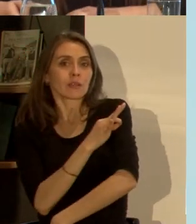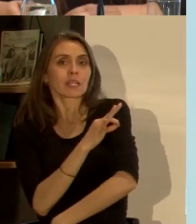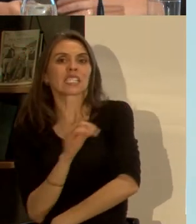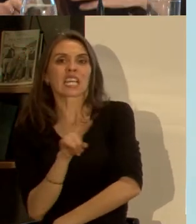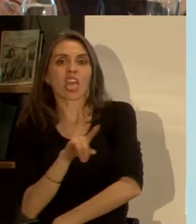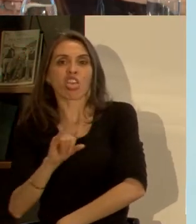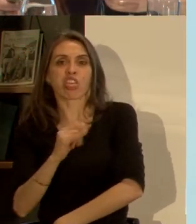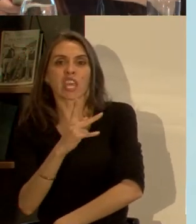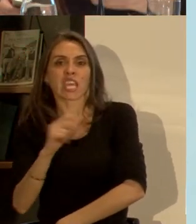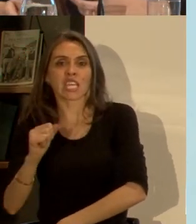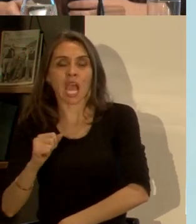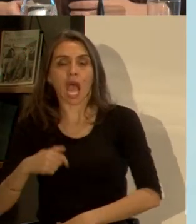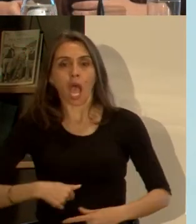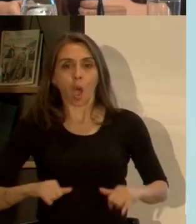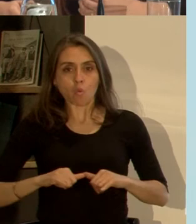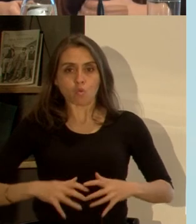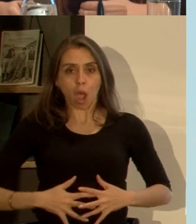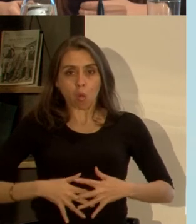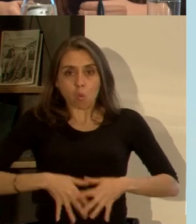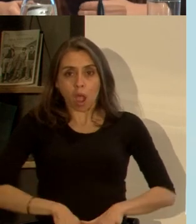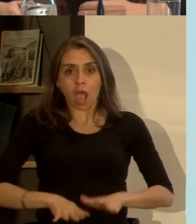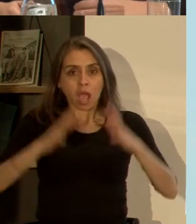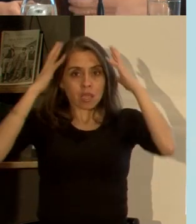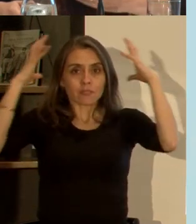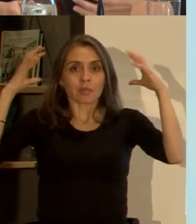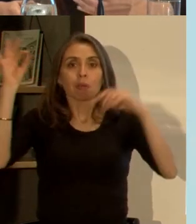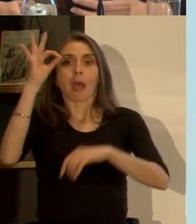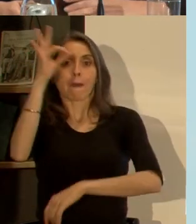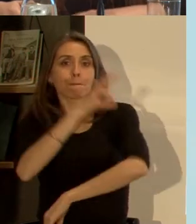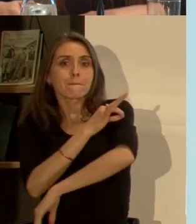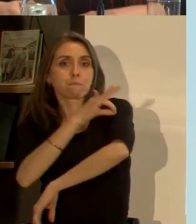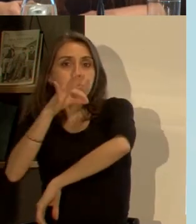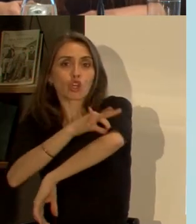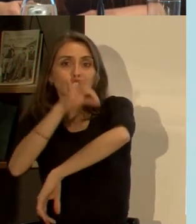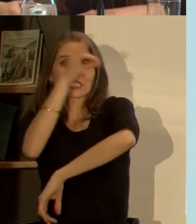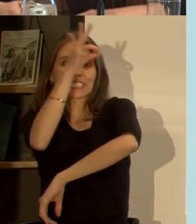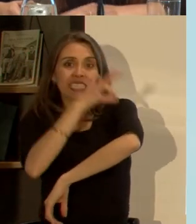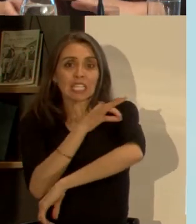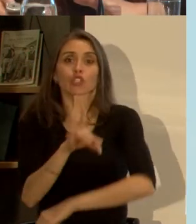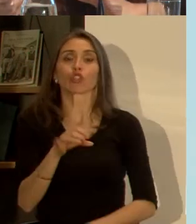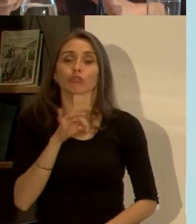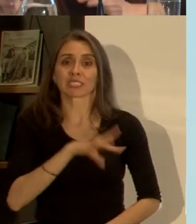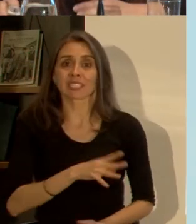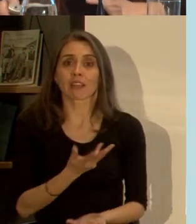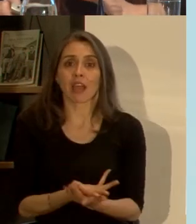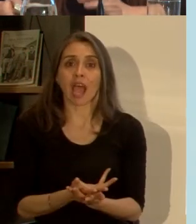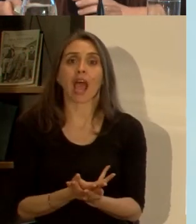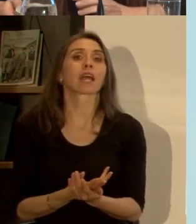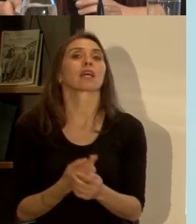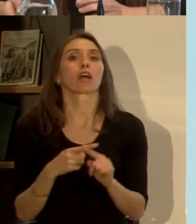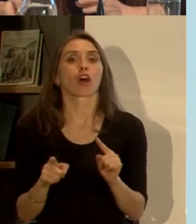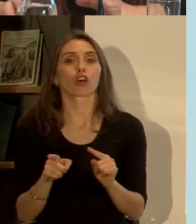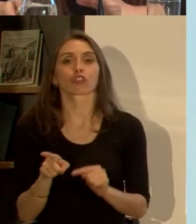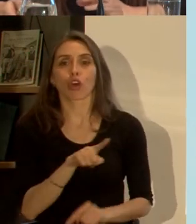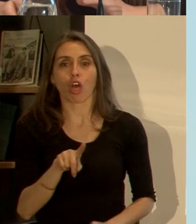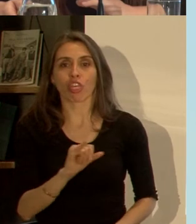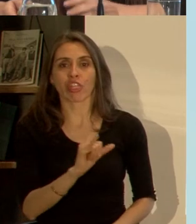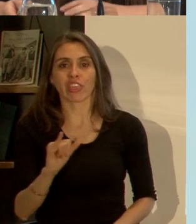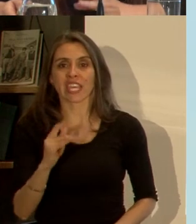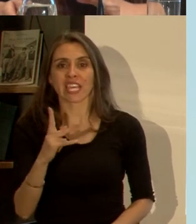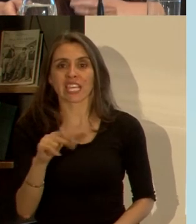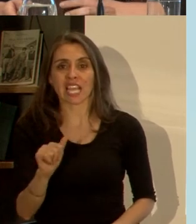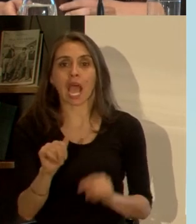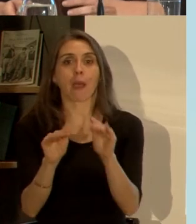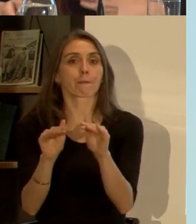principales complicaciones y todos estos vectores que son los mosquitos están apareciendo en Chile ya tenemos el vector del Zika que es el